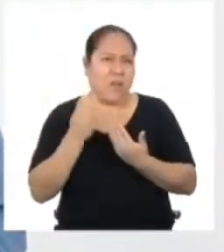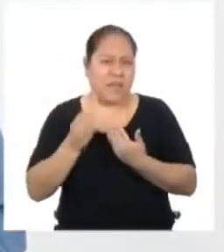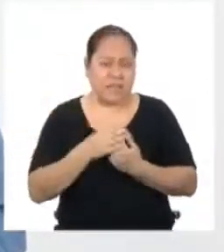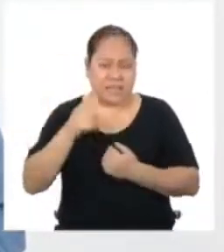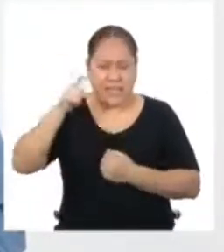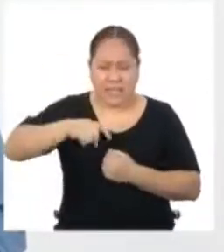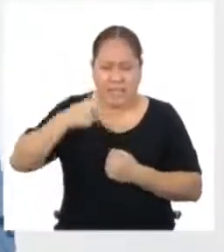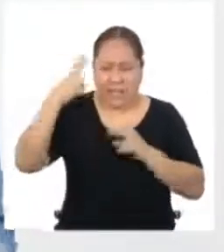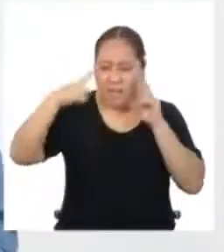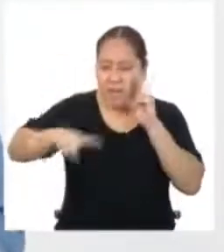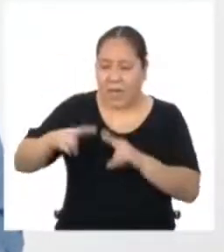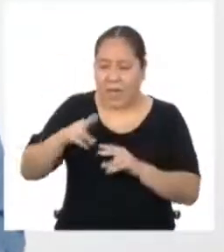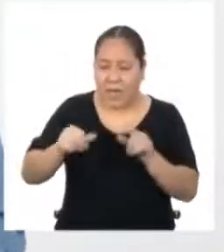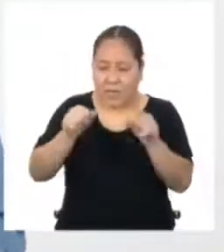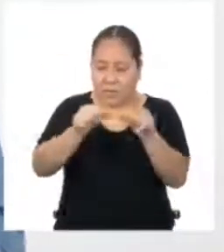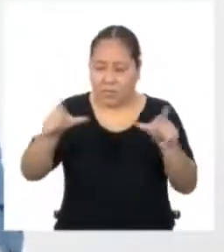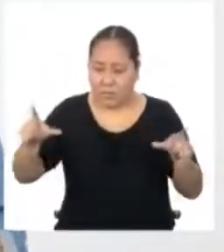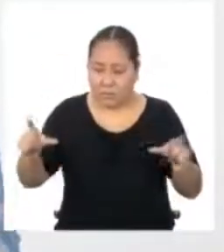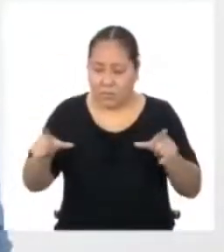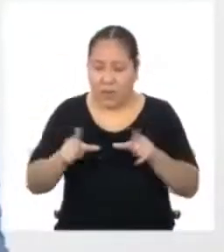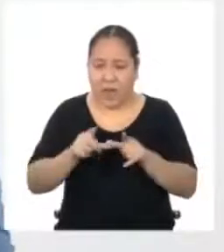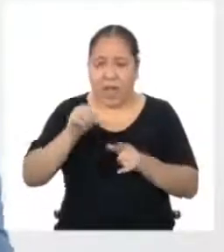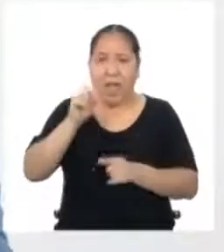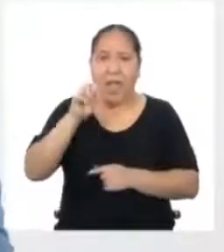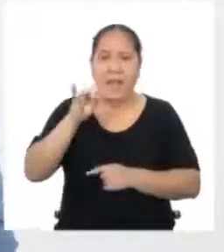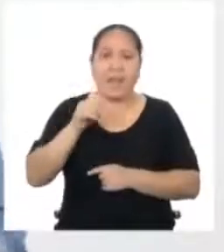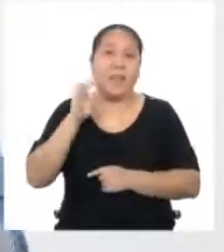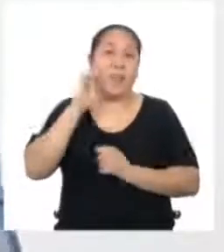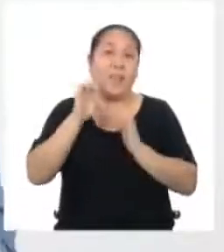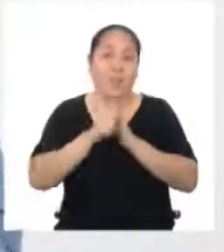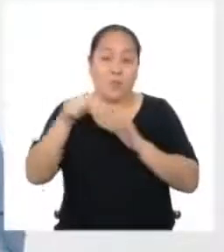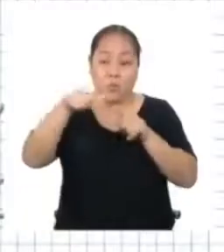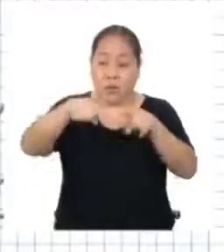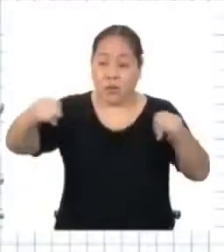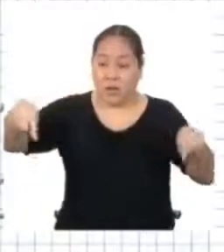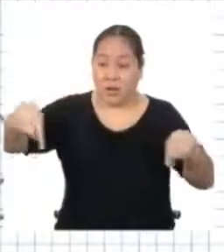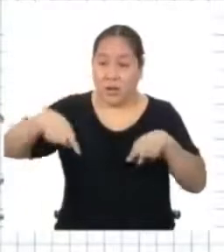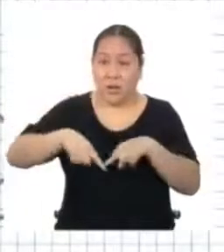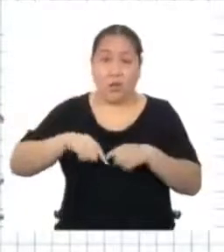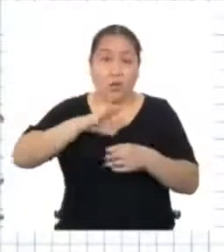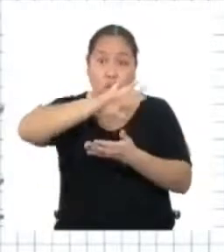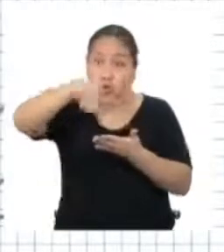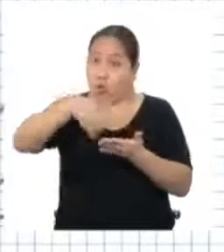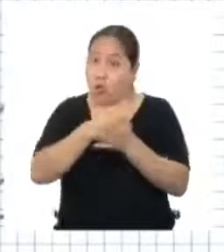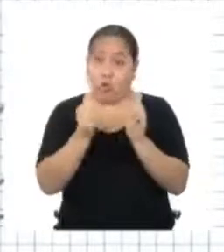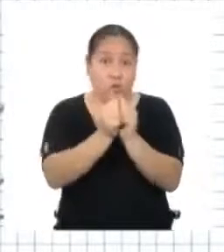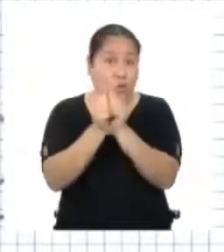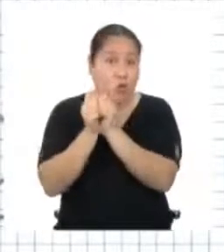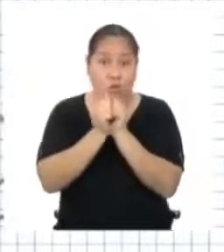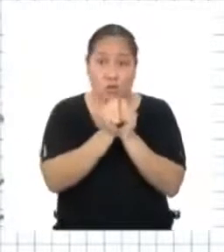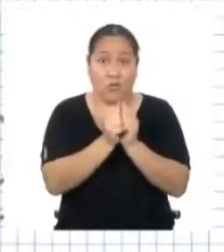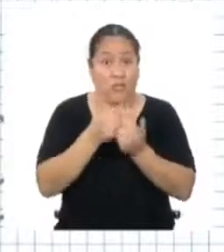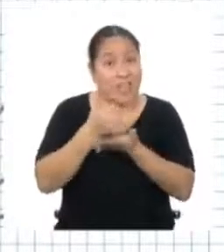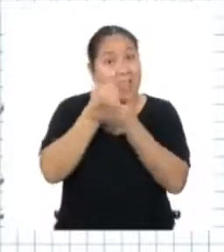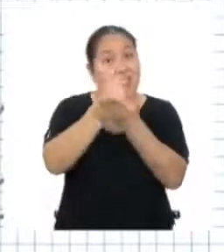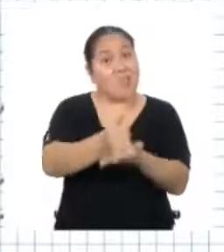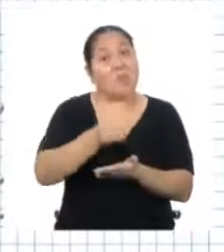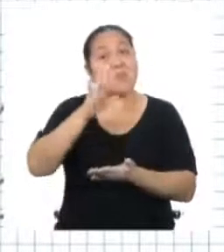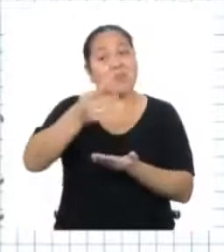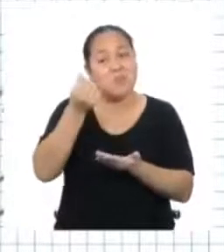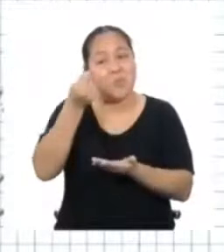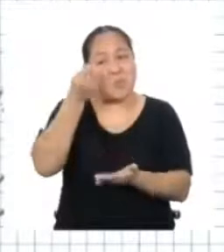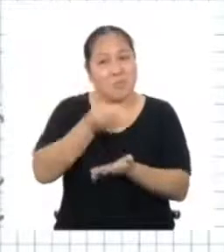área de una figura geométrica En este caso, un rectángulo Podemos hacerlo todas y todos juntos y te ayudamos con tu